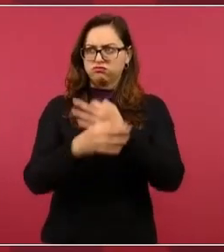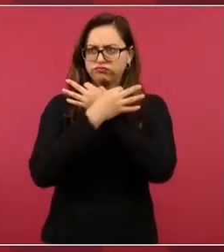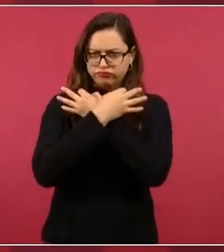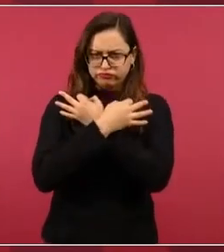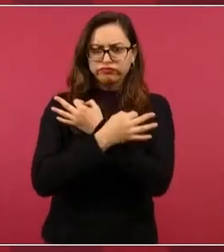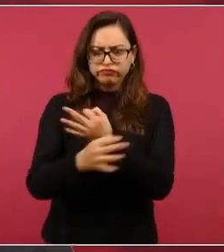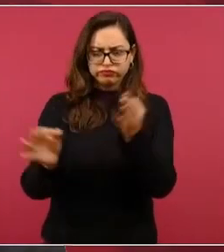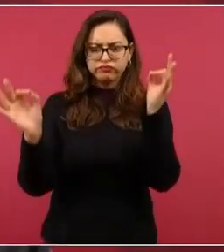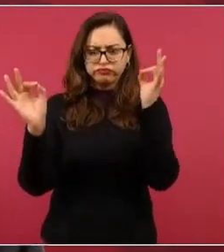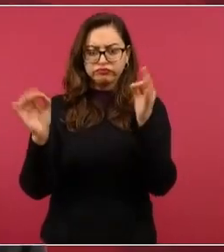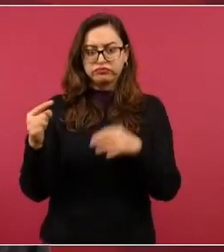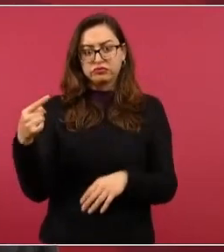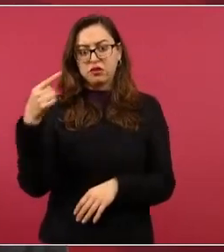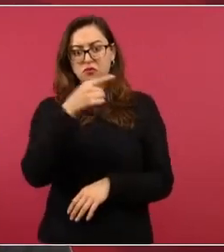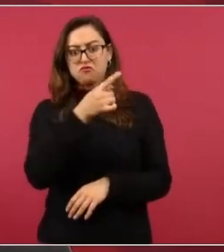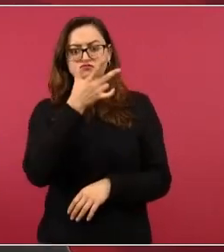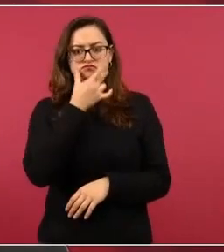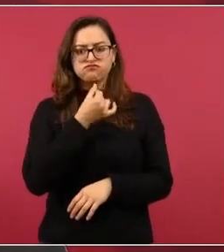es un estadista